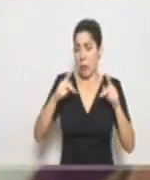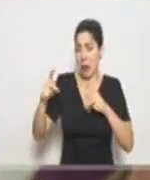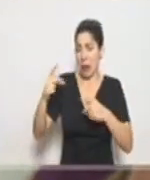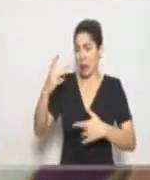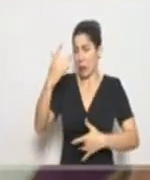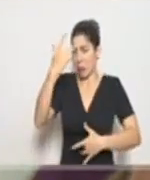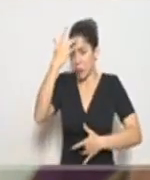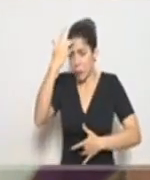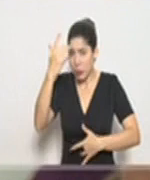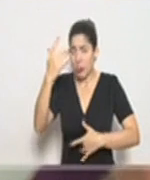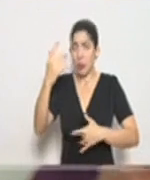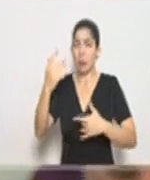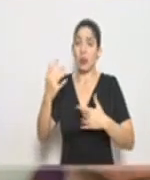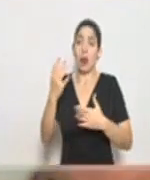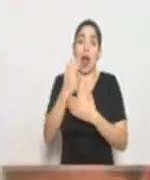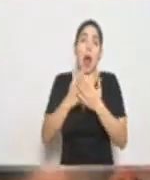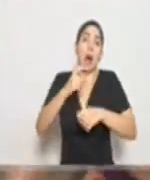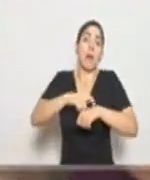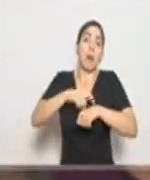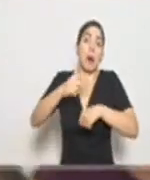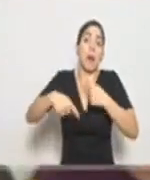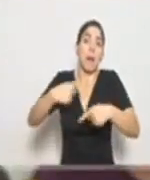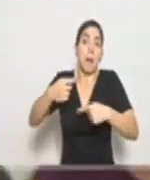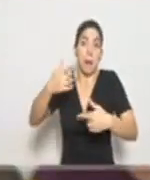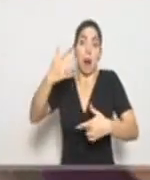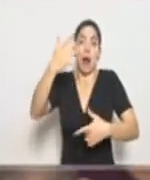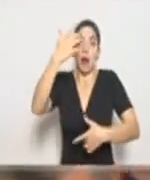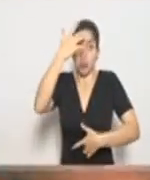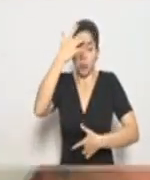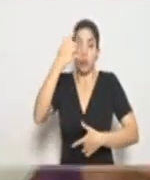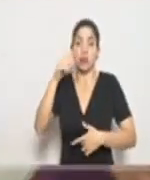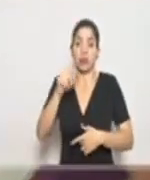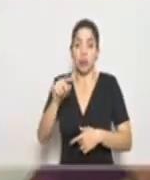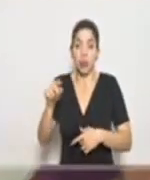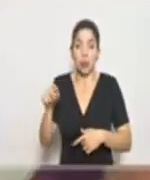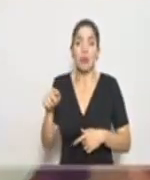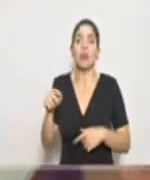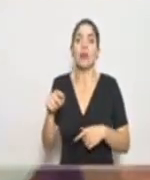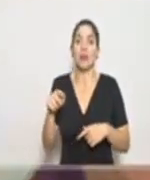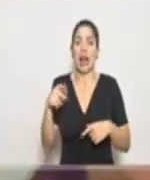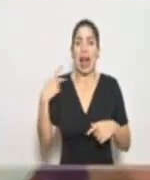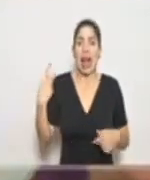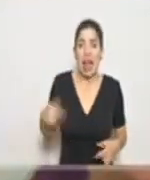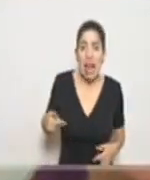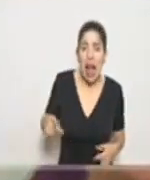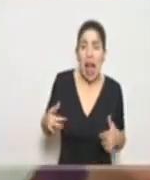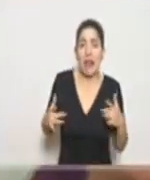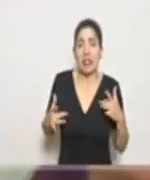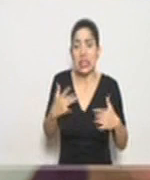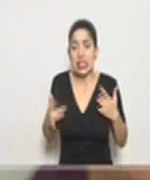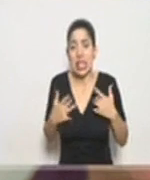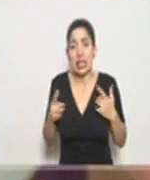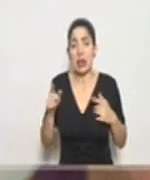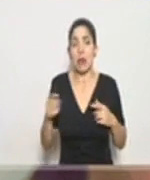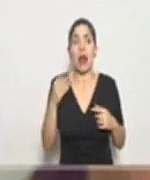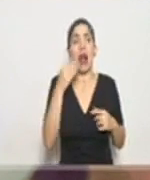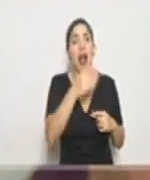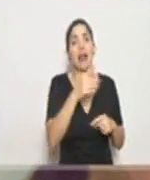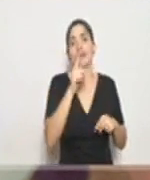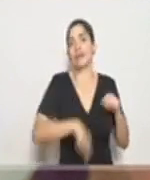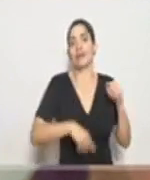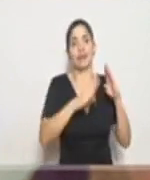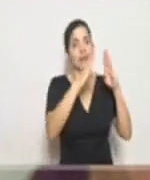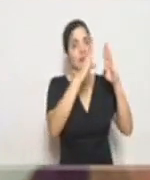que de todos modos en algún momento se van a infectar y que van a tener gravedad de síntomas, no puedan ser atendidos